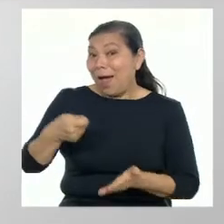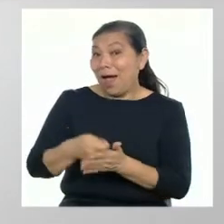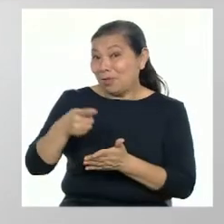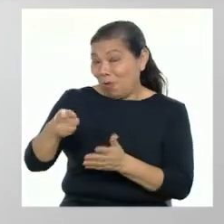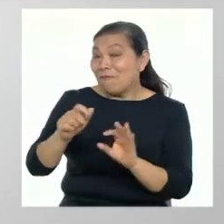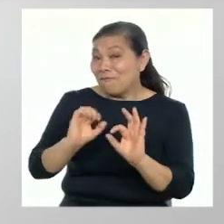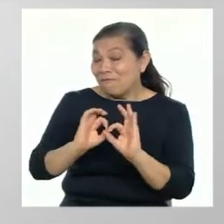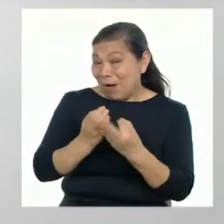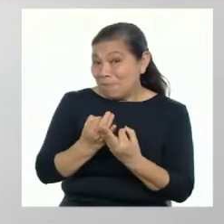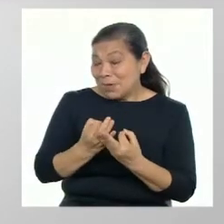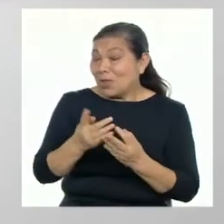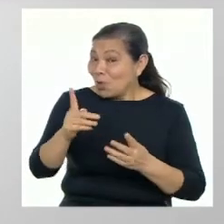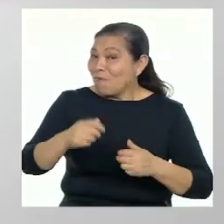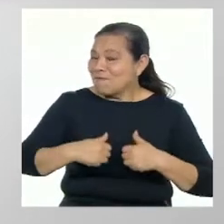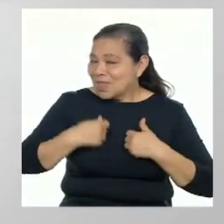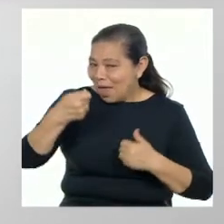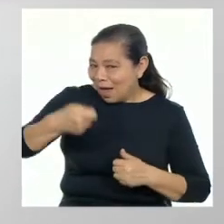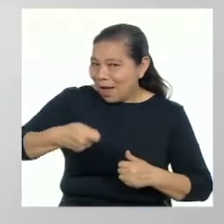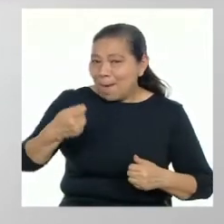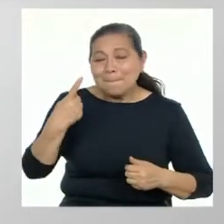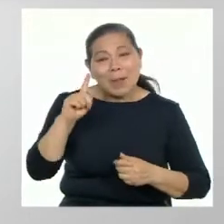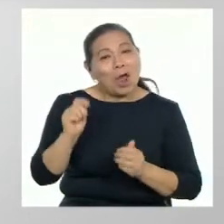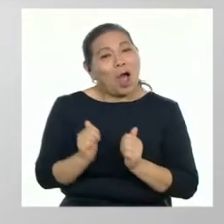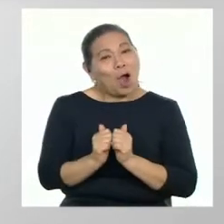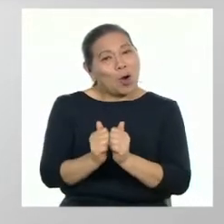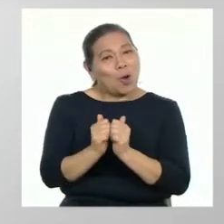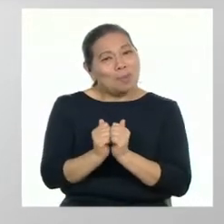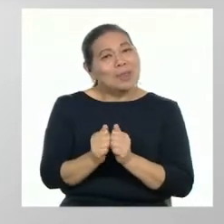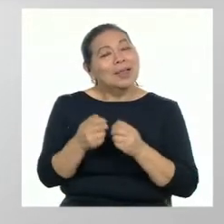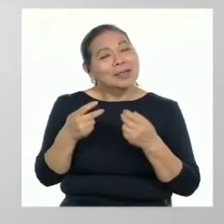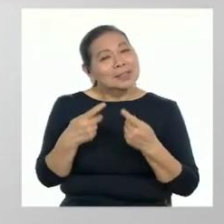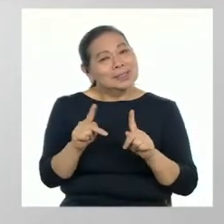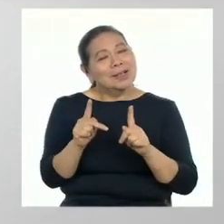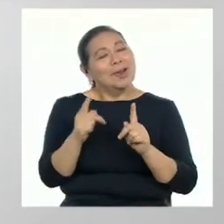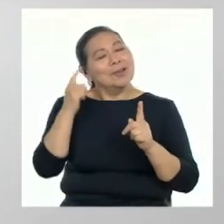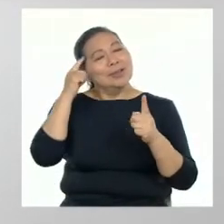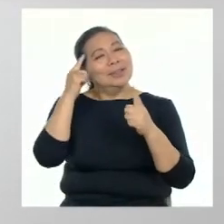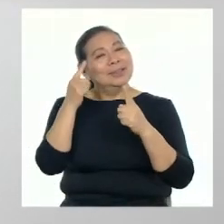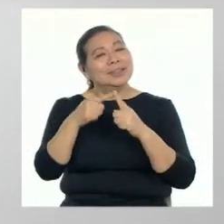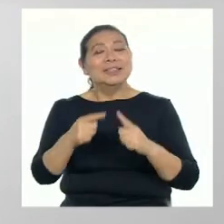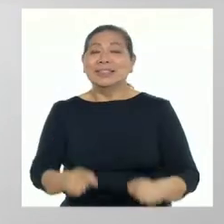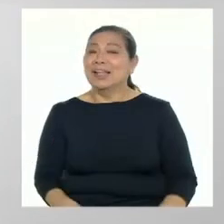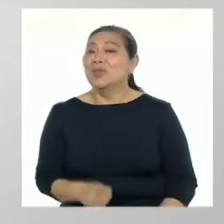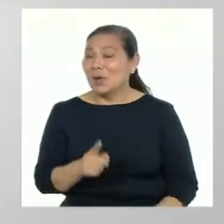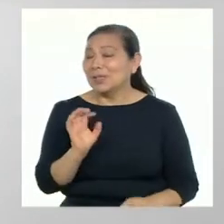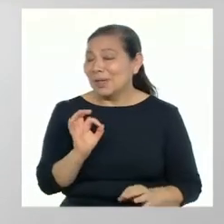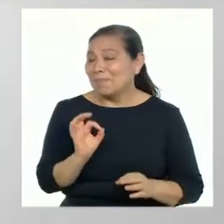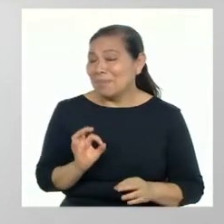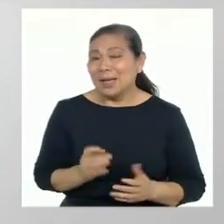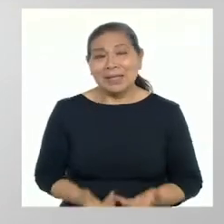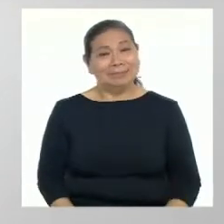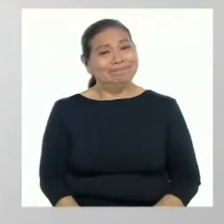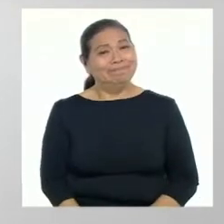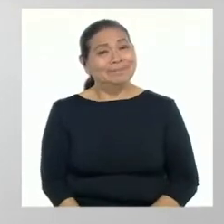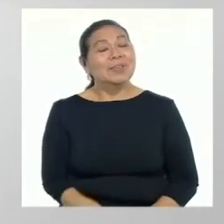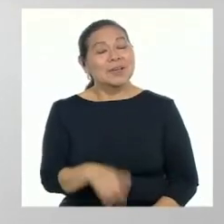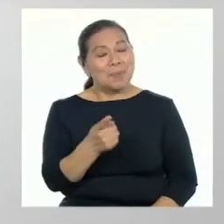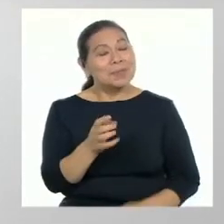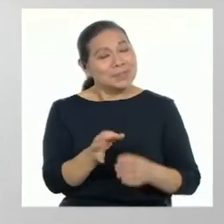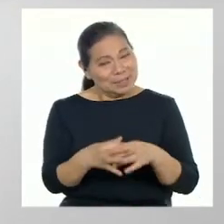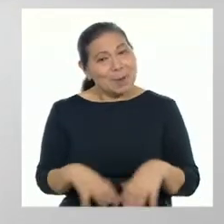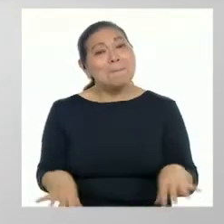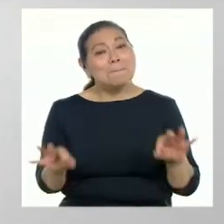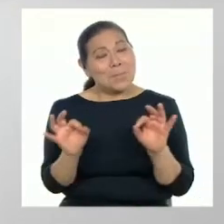necesitamos para subsistir y la compañía que nos permitirá alcanzar nuestras metas. Por eso, es